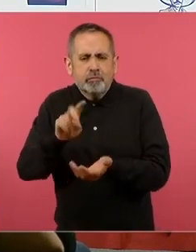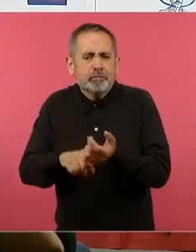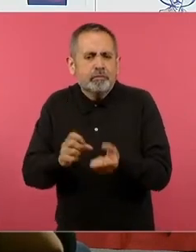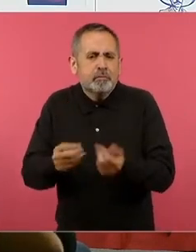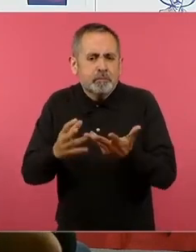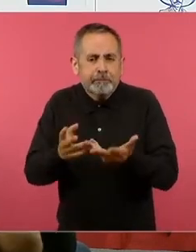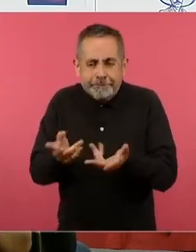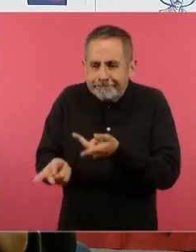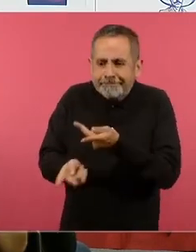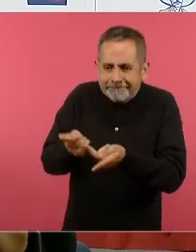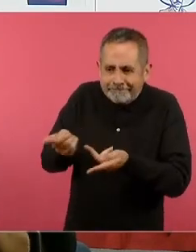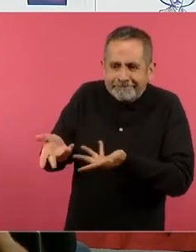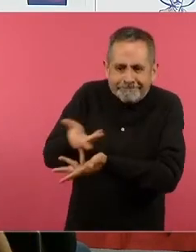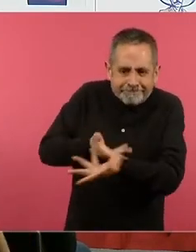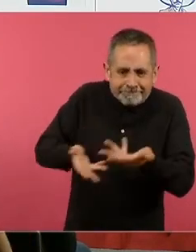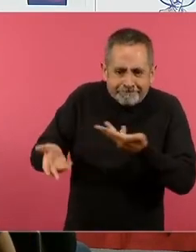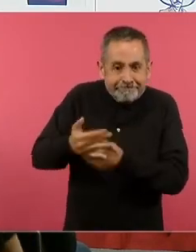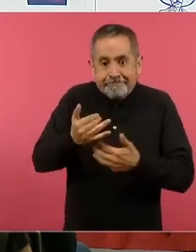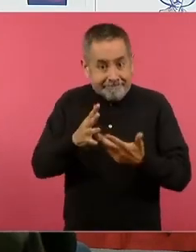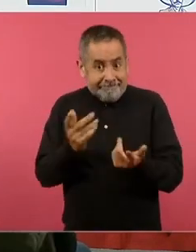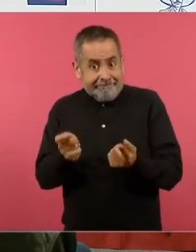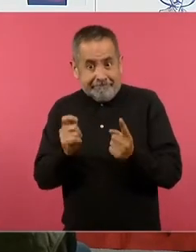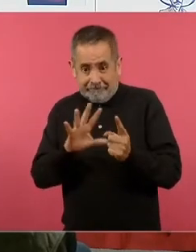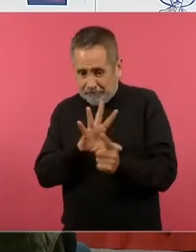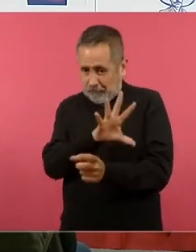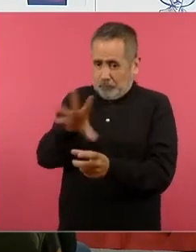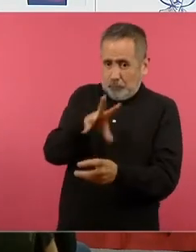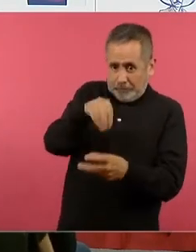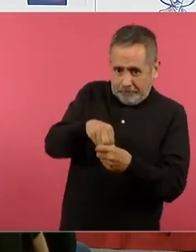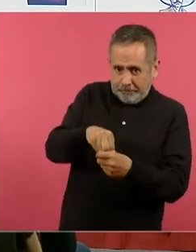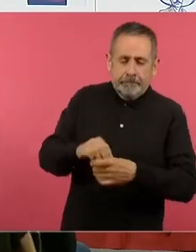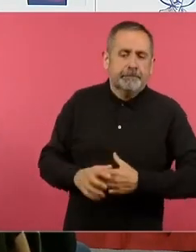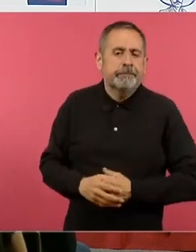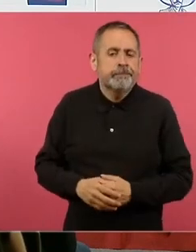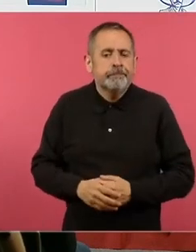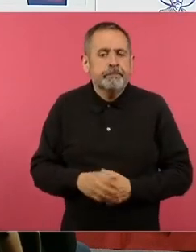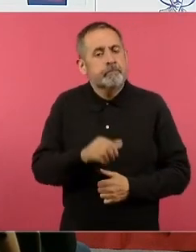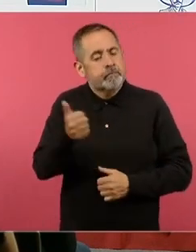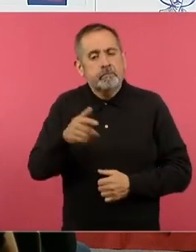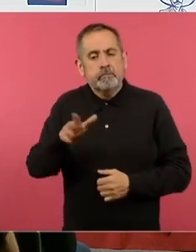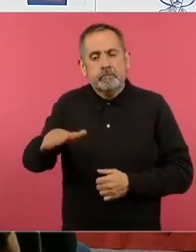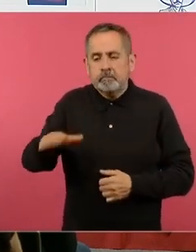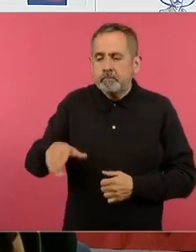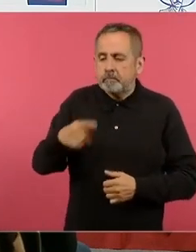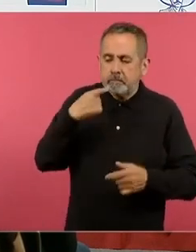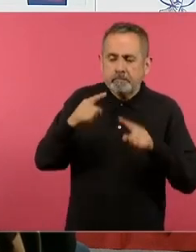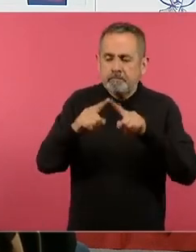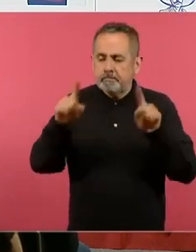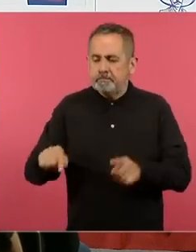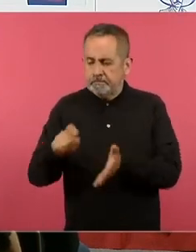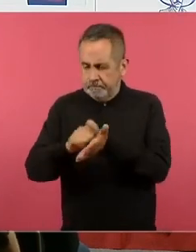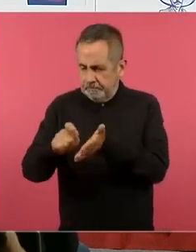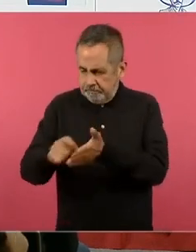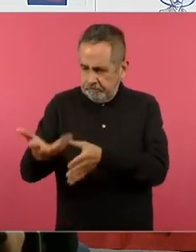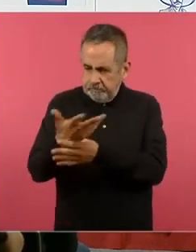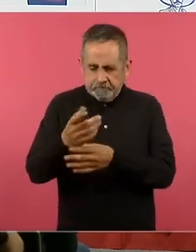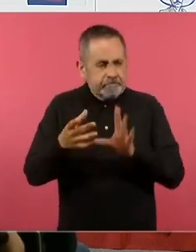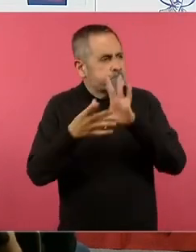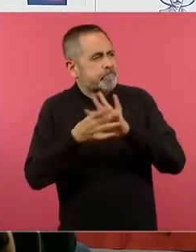esto es interesantísimo que se le pida al niño en una hojita que describa